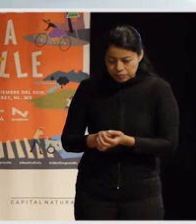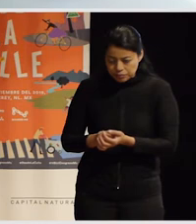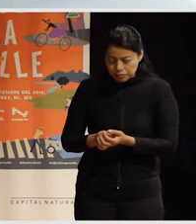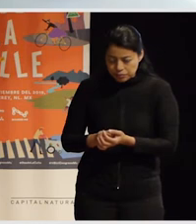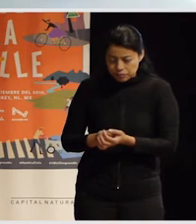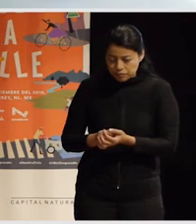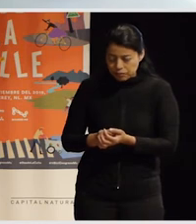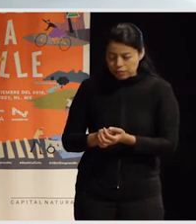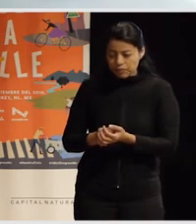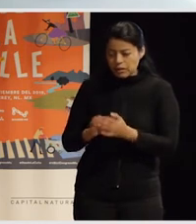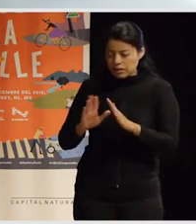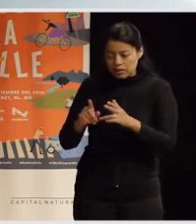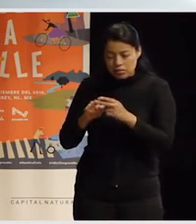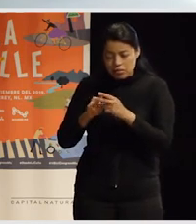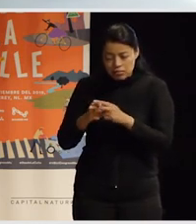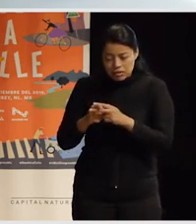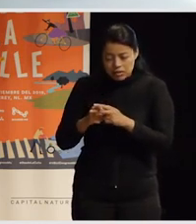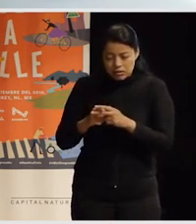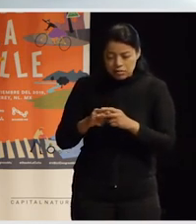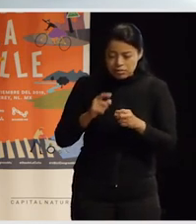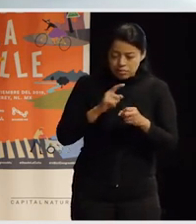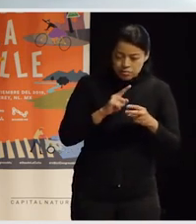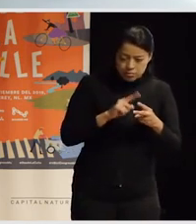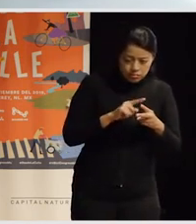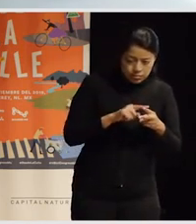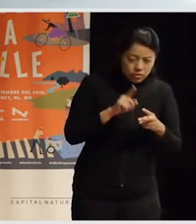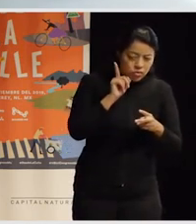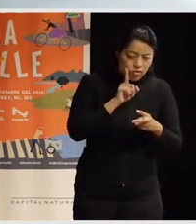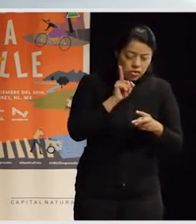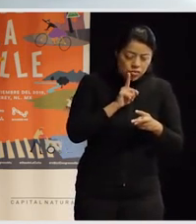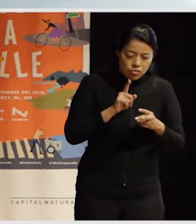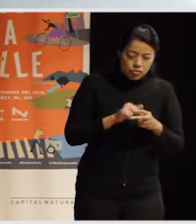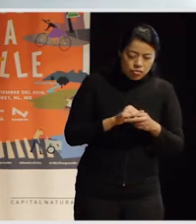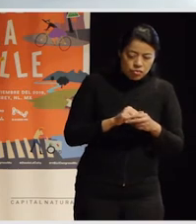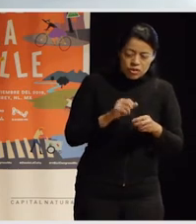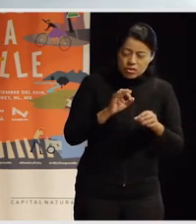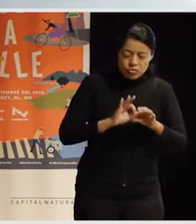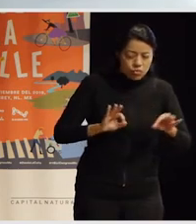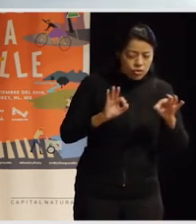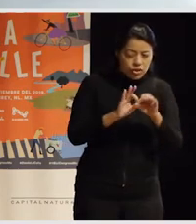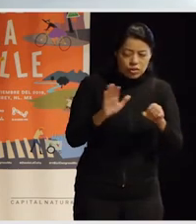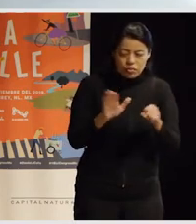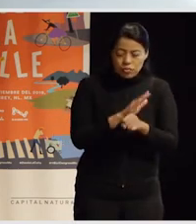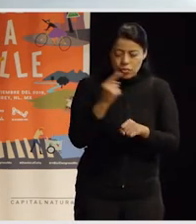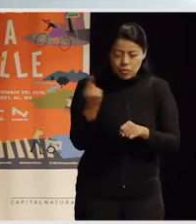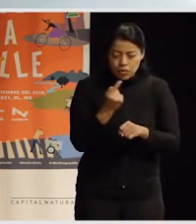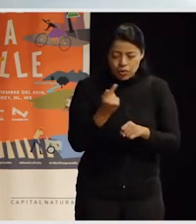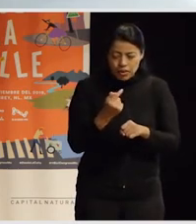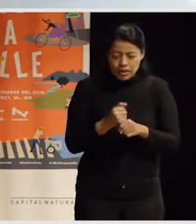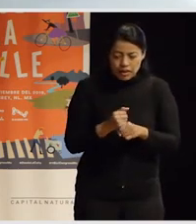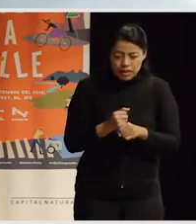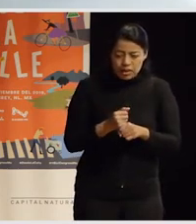ya a la puerta, ¿no? Entonces, nos parece que el urbanismo urbanista es súper importante porque precisamente pone en juego como